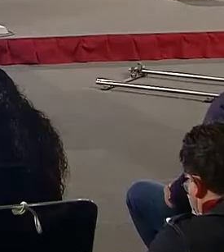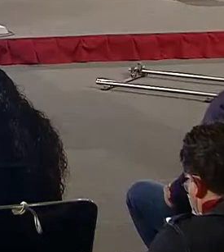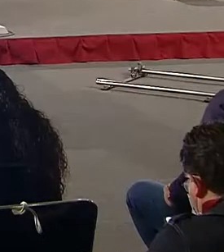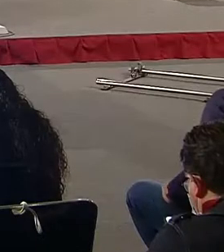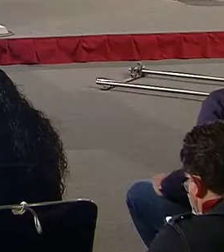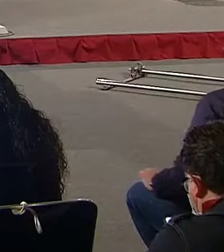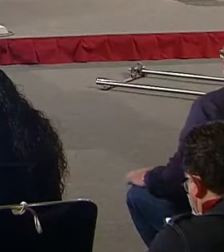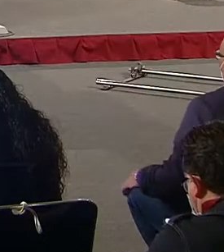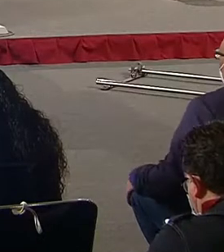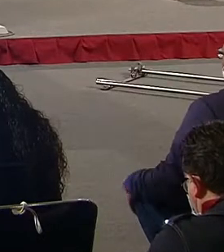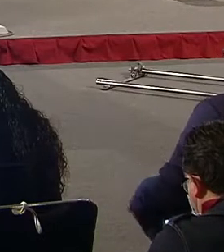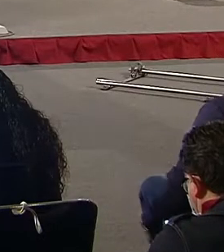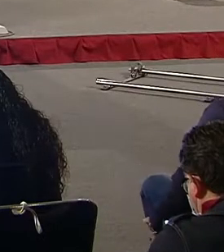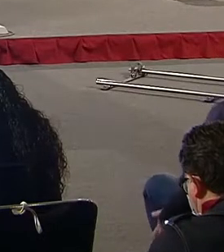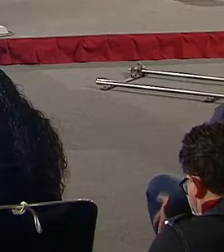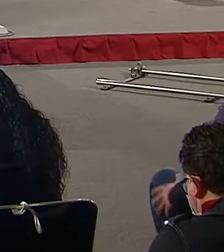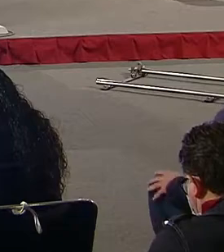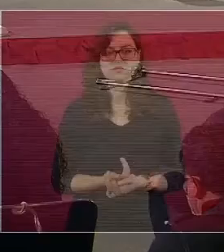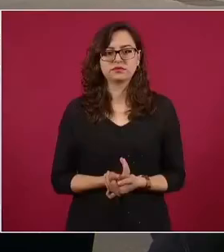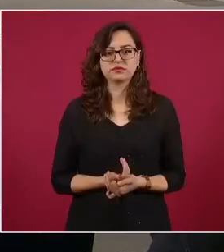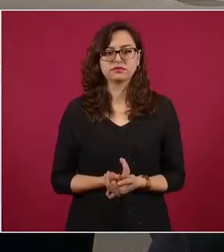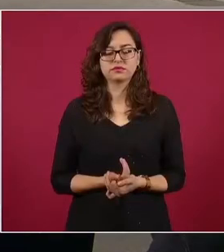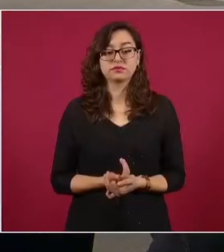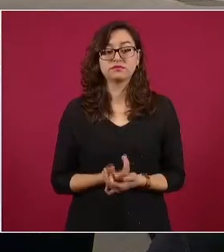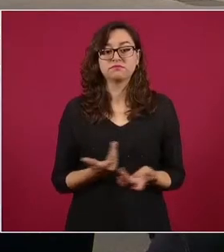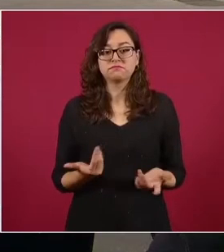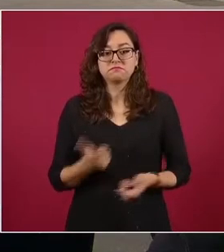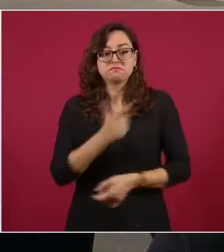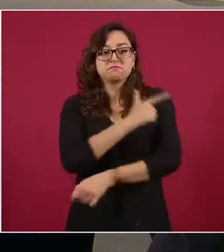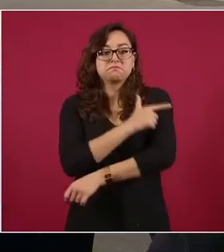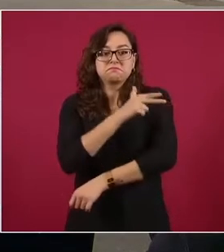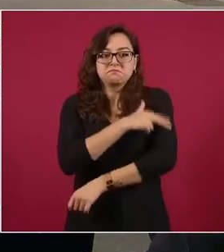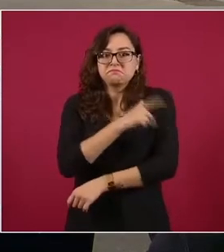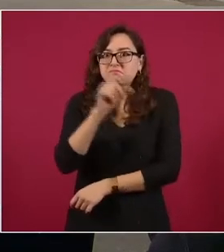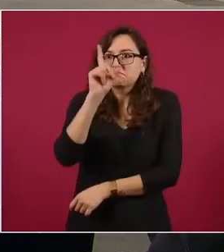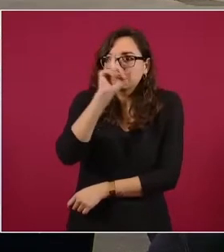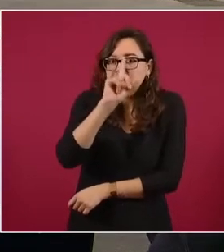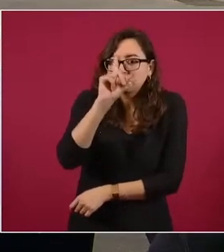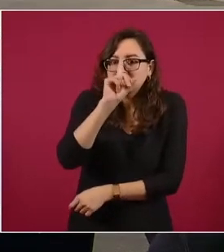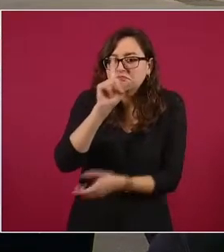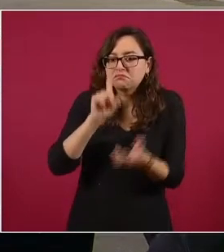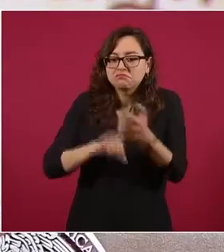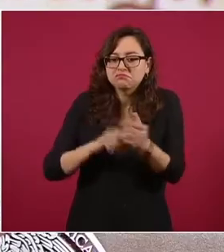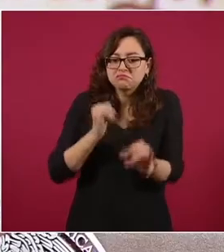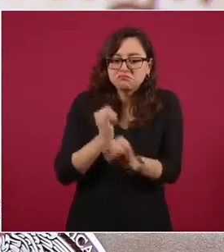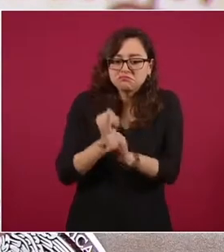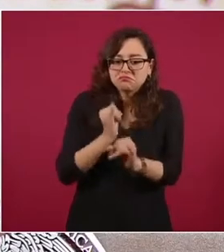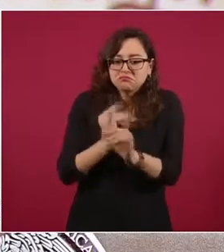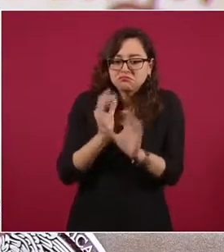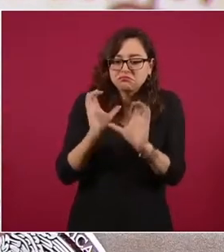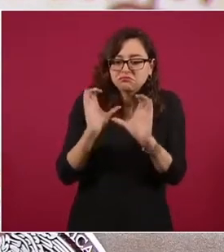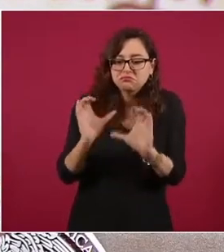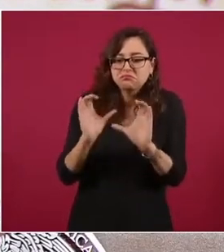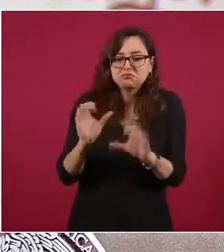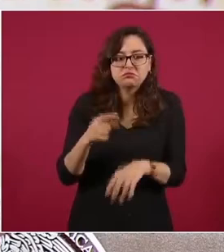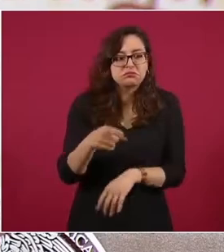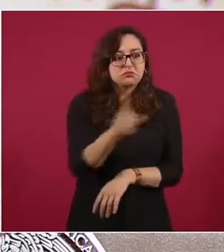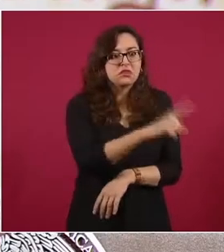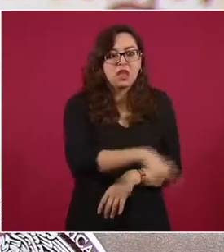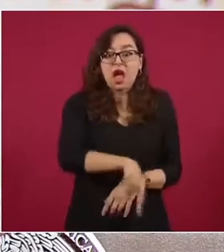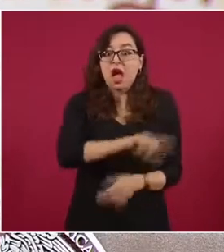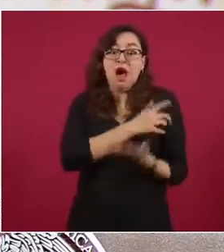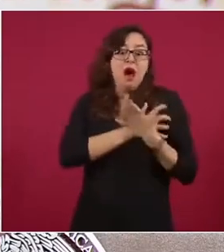que quiere imponer el presidente Andrés Manuel López Obrador. La oposición está exagerando un poquito.